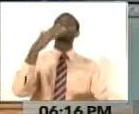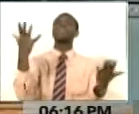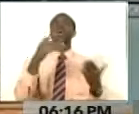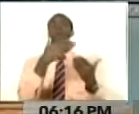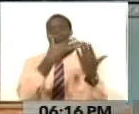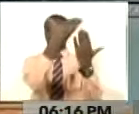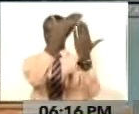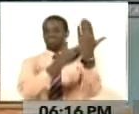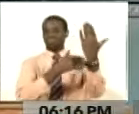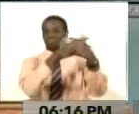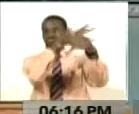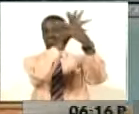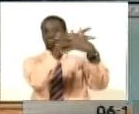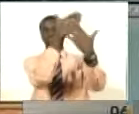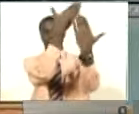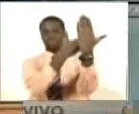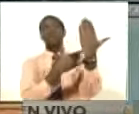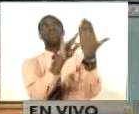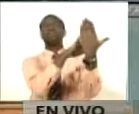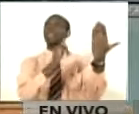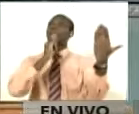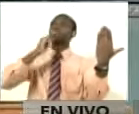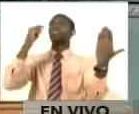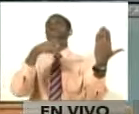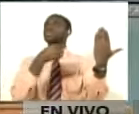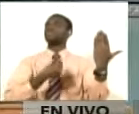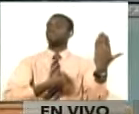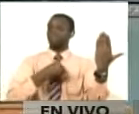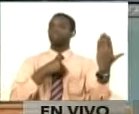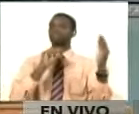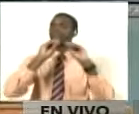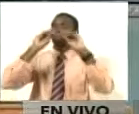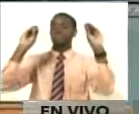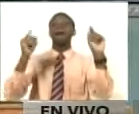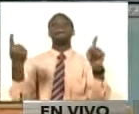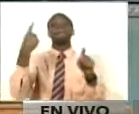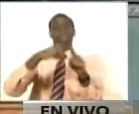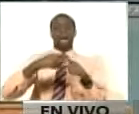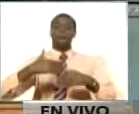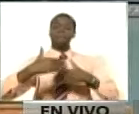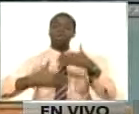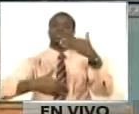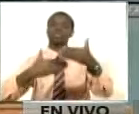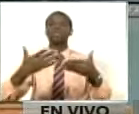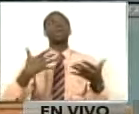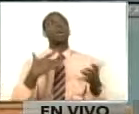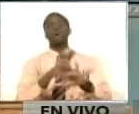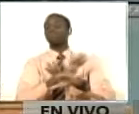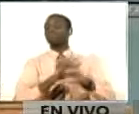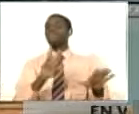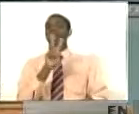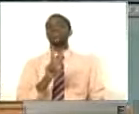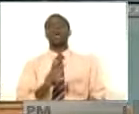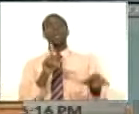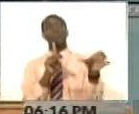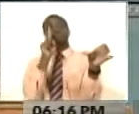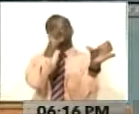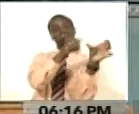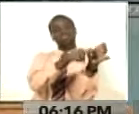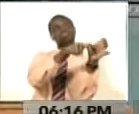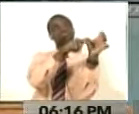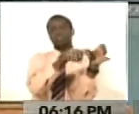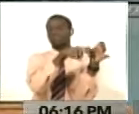Organización de Estados Americanos e iniciar el procedimiento para el retiro definitivo de Venezuela